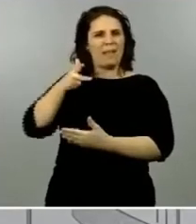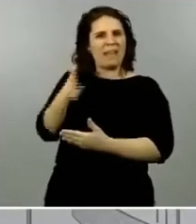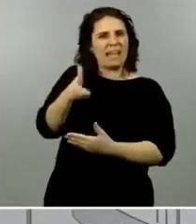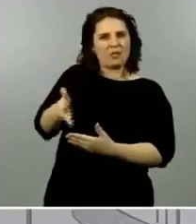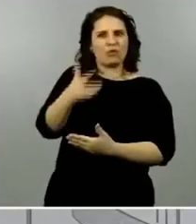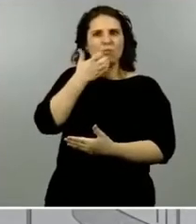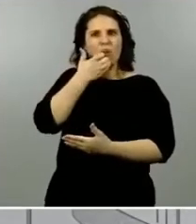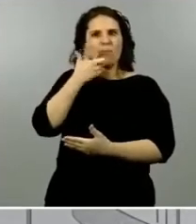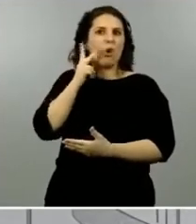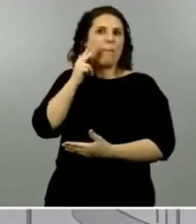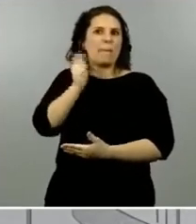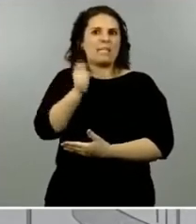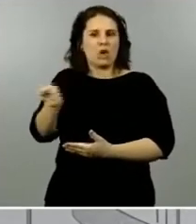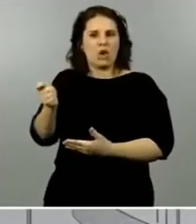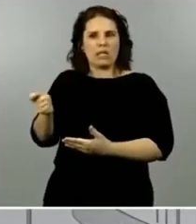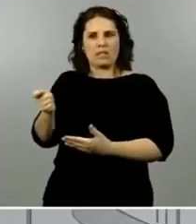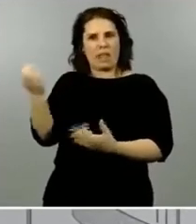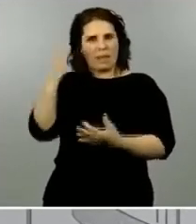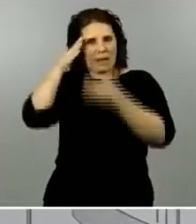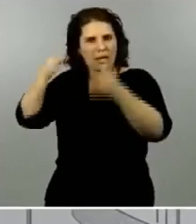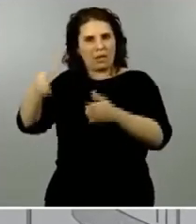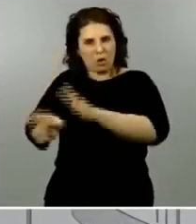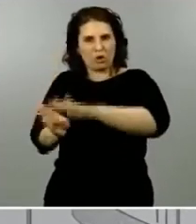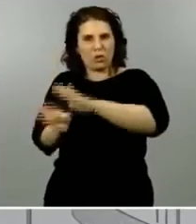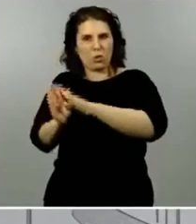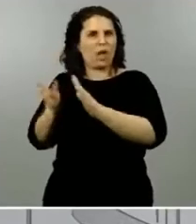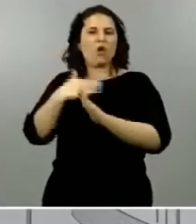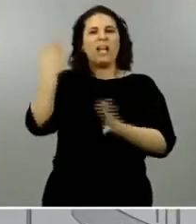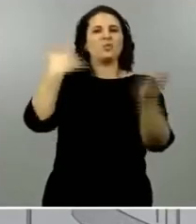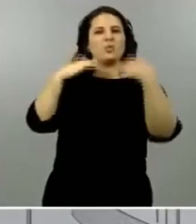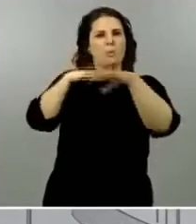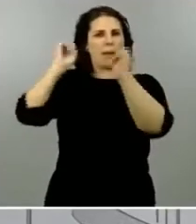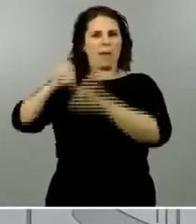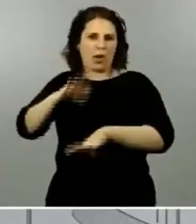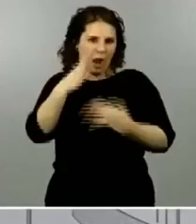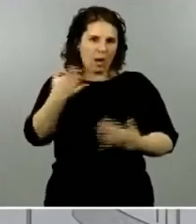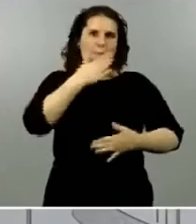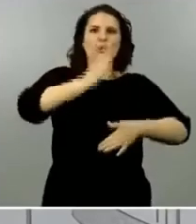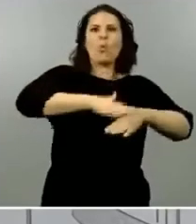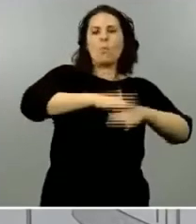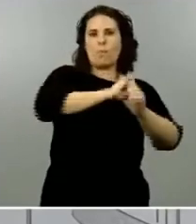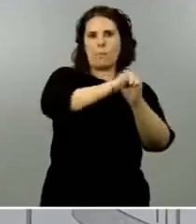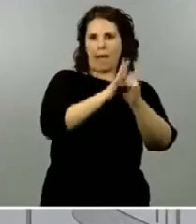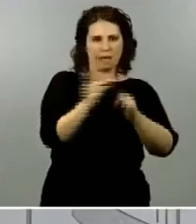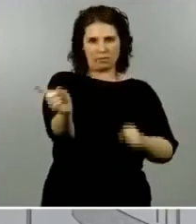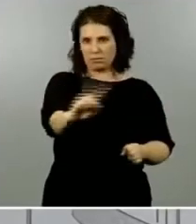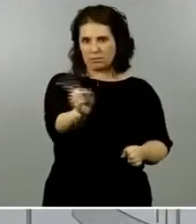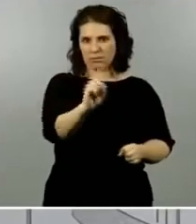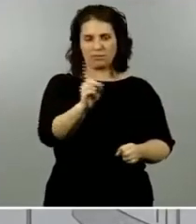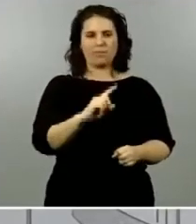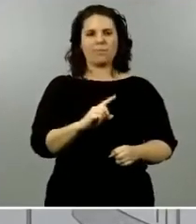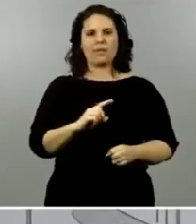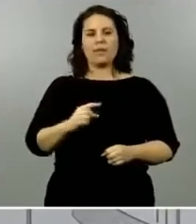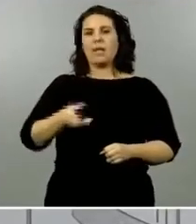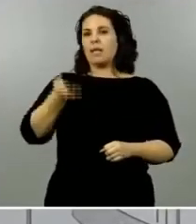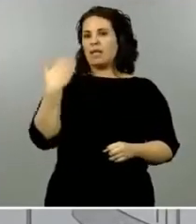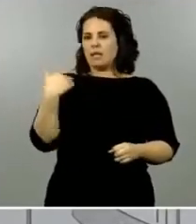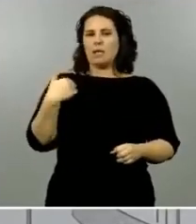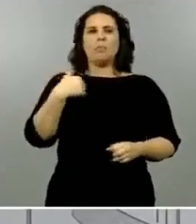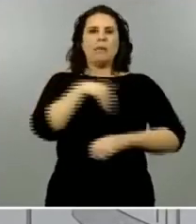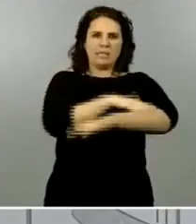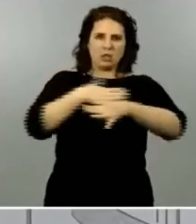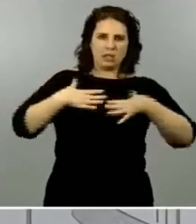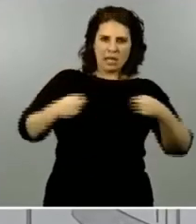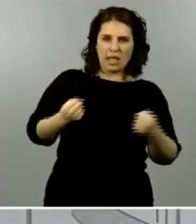pensiones en segundo lugar en relación con el listado de expertos creo que tanto el ministro de sanidad ayer como también el doctor Simón que está al frente del